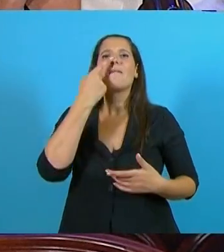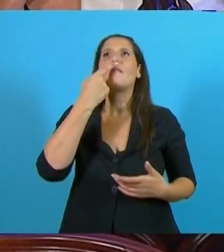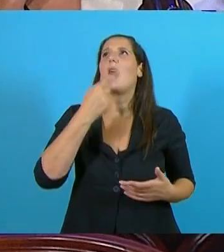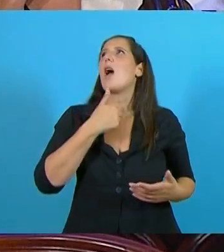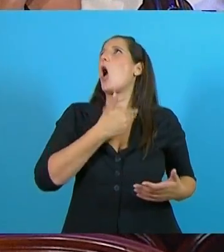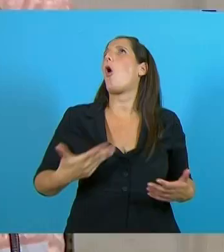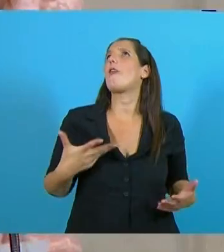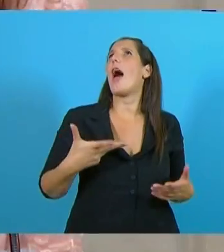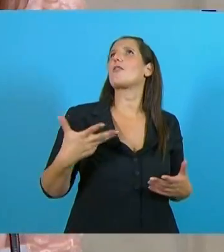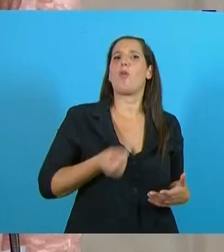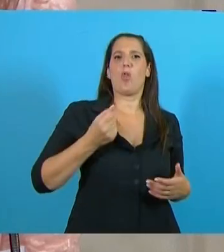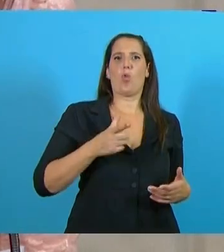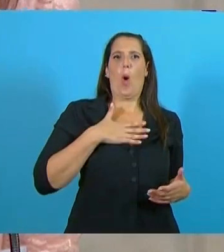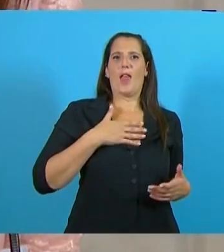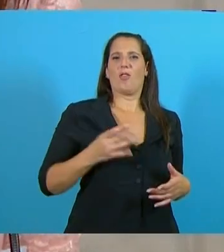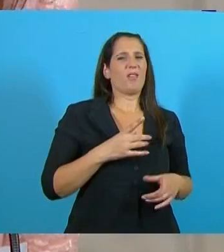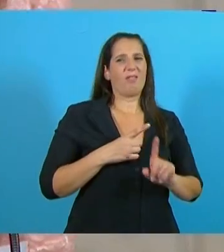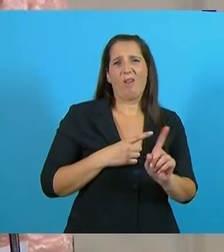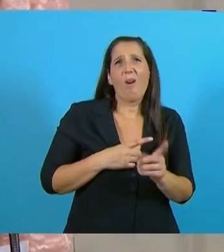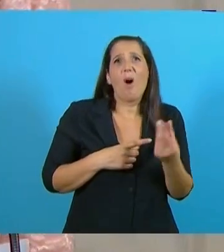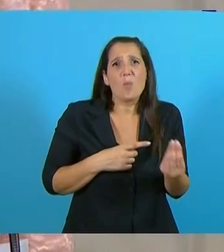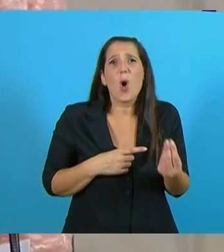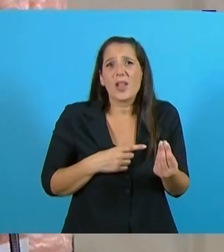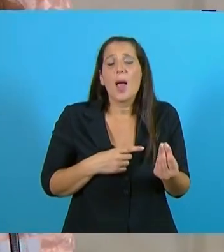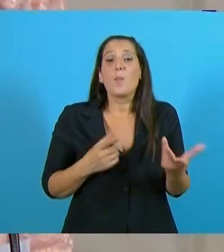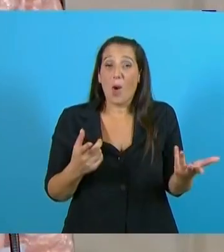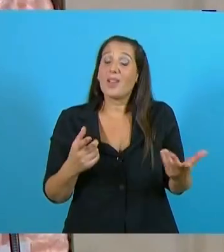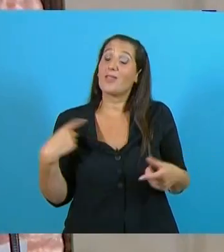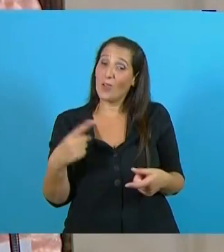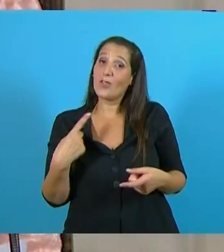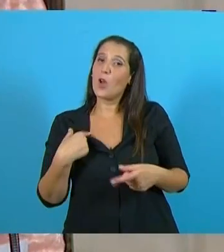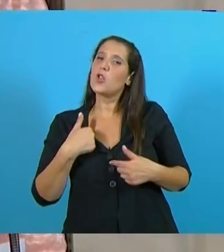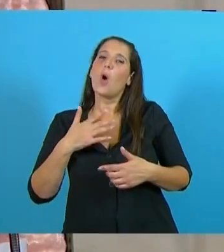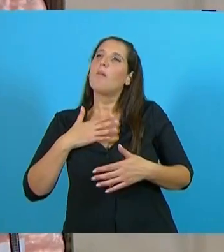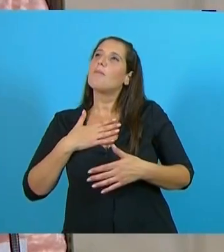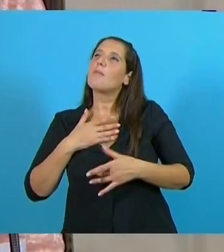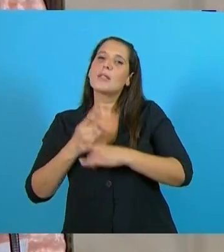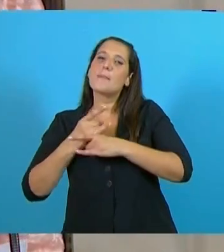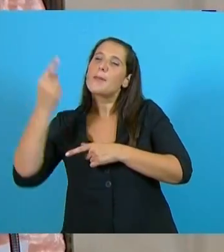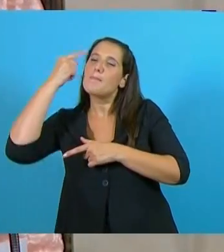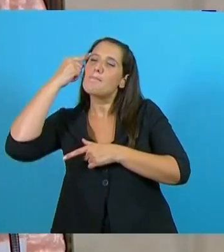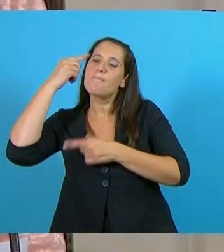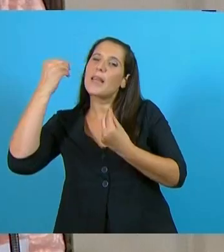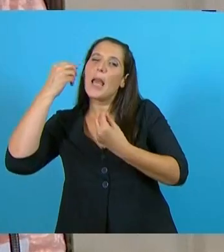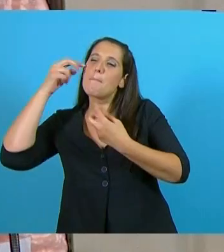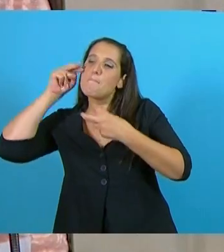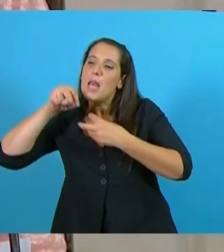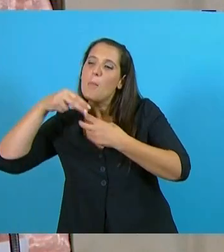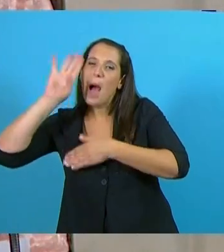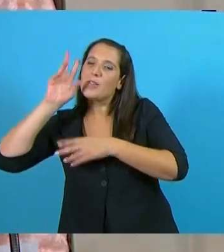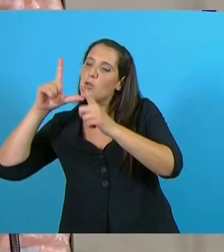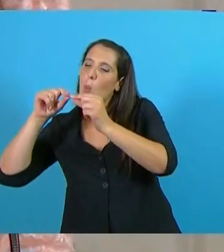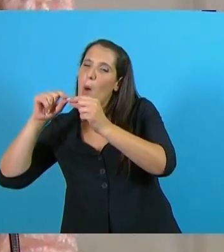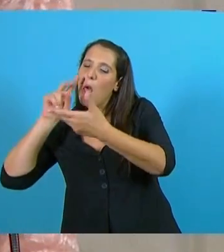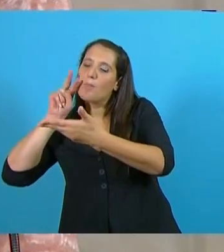contrario, nosotros le estamos pagando, y acá vienen los números, porque yo me guío por los números, sí, sí, en estas cosas, me